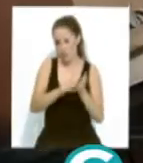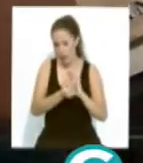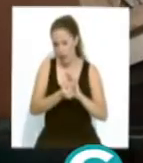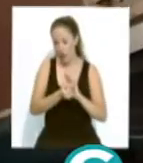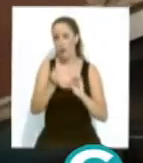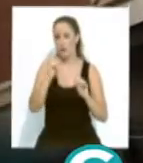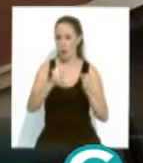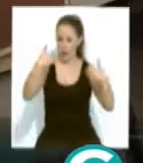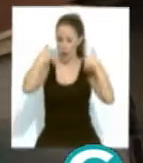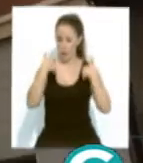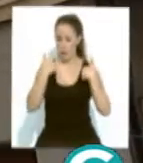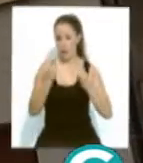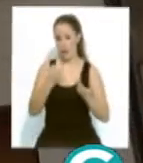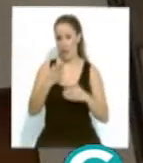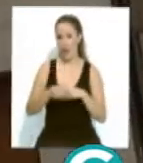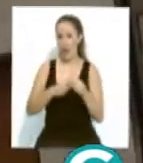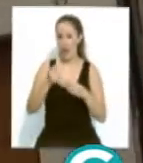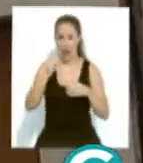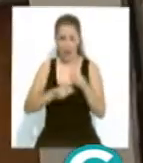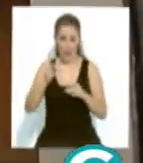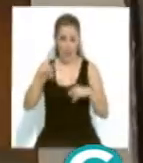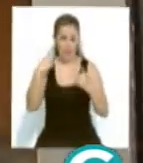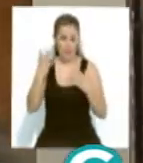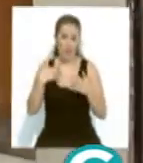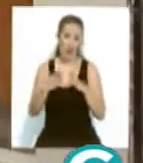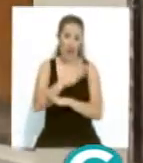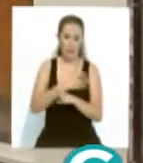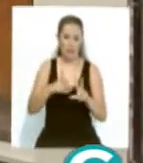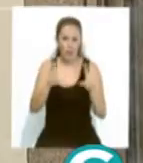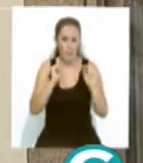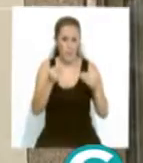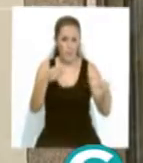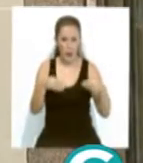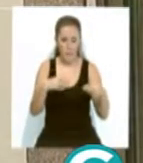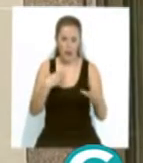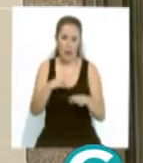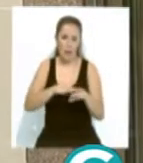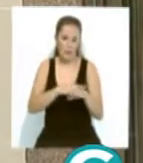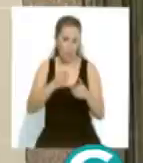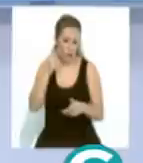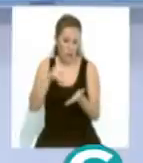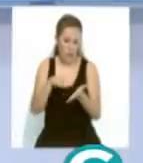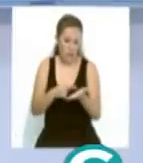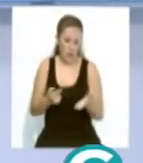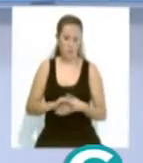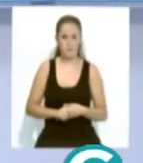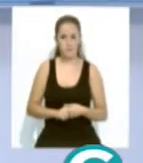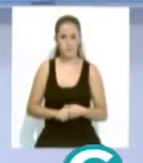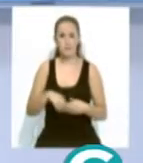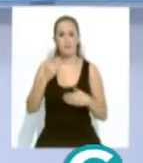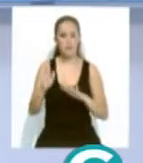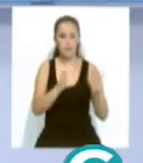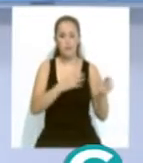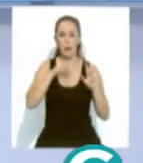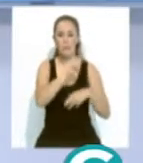serían los responsables de iniciar una actividad sin haber concluido todos los trámites que la Administración exige. Y el